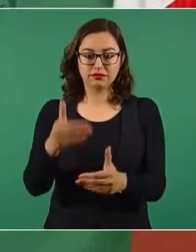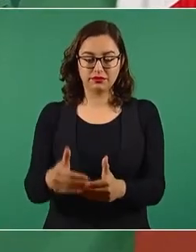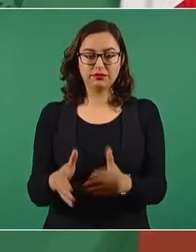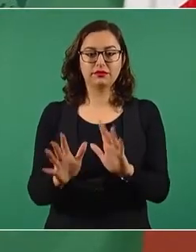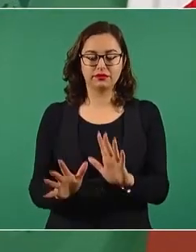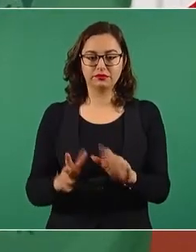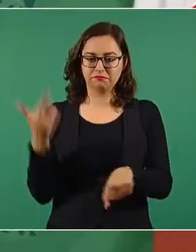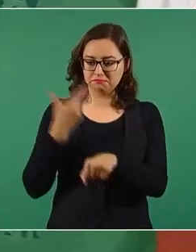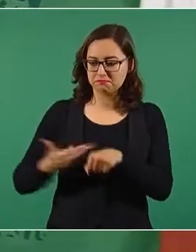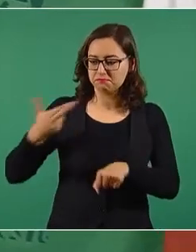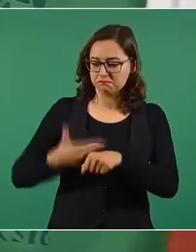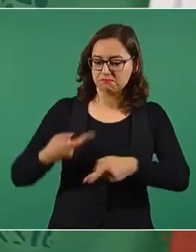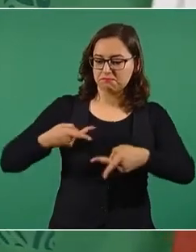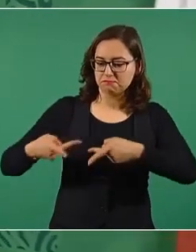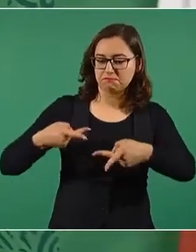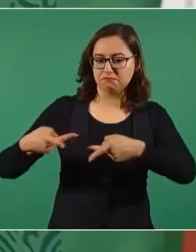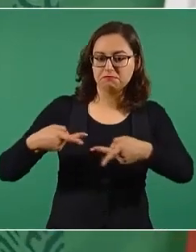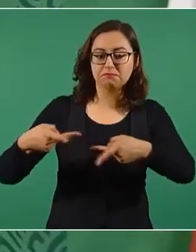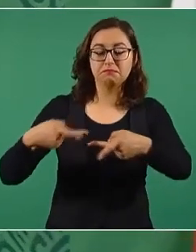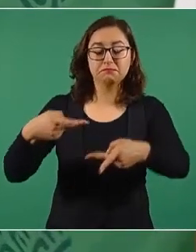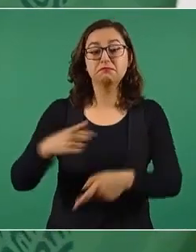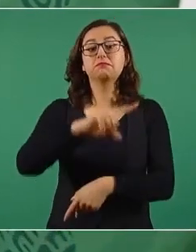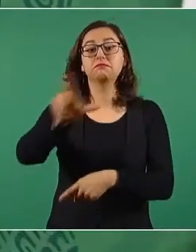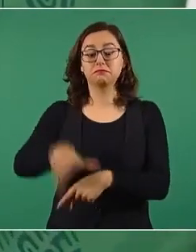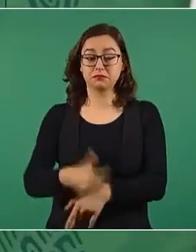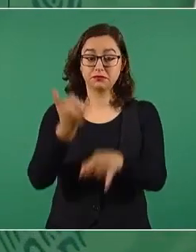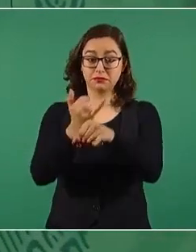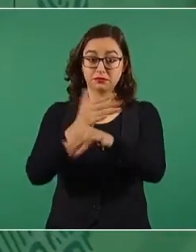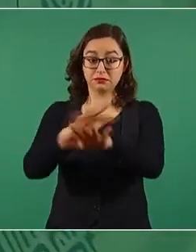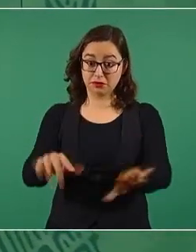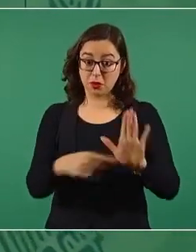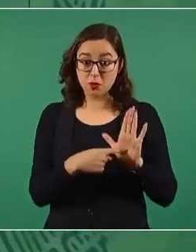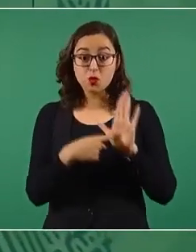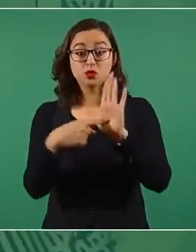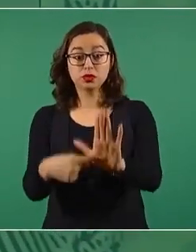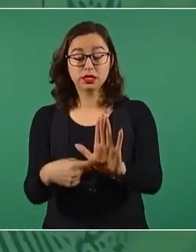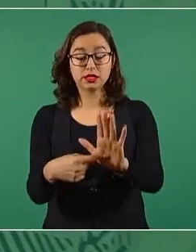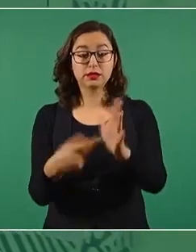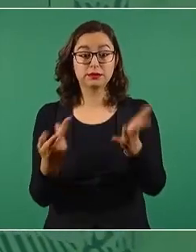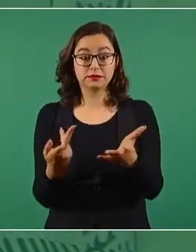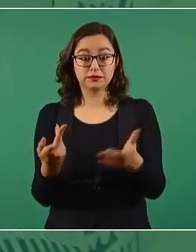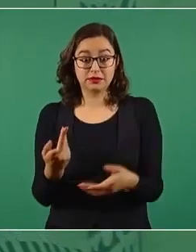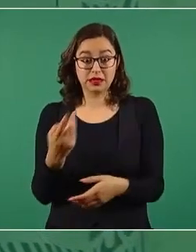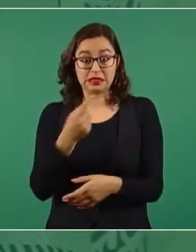los estudios que tenemos sobre las afectaciones